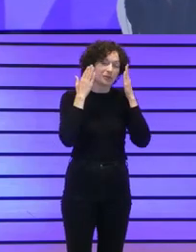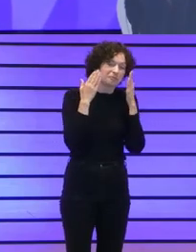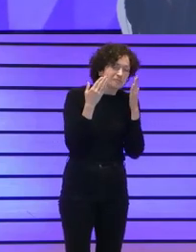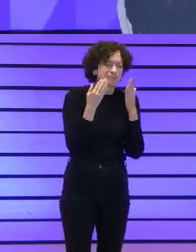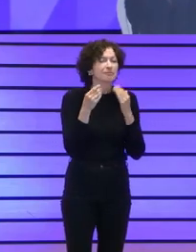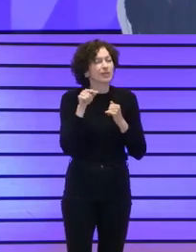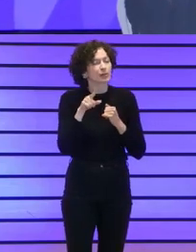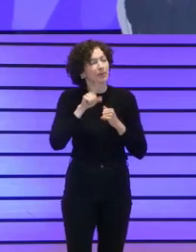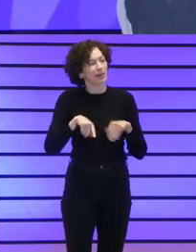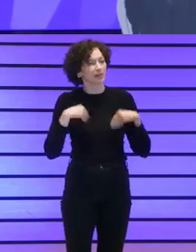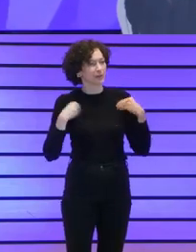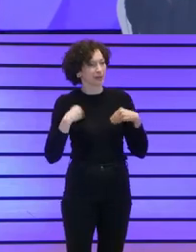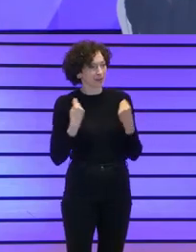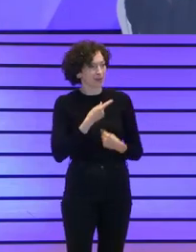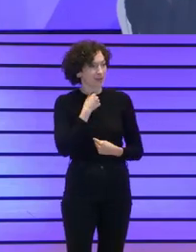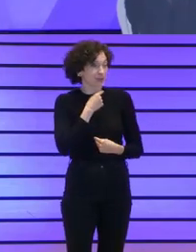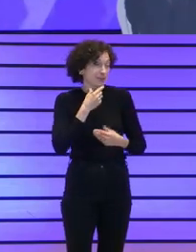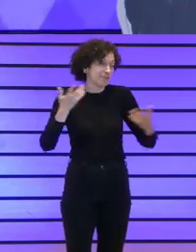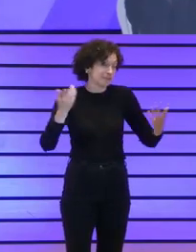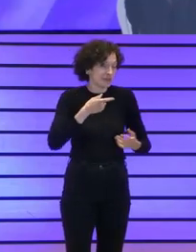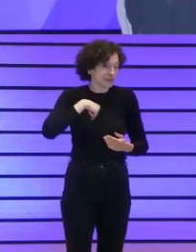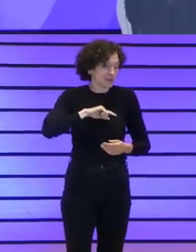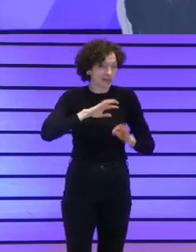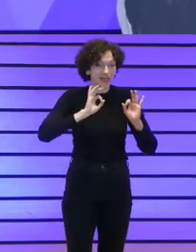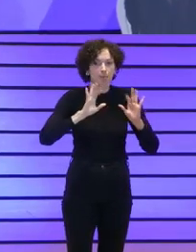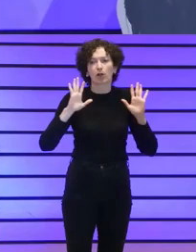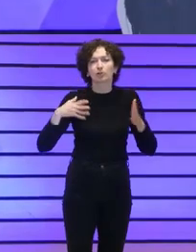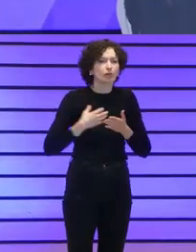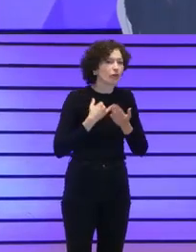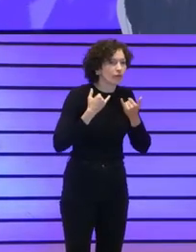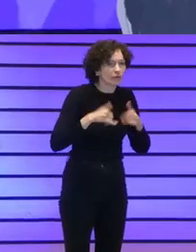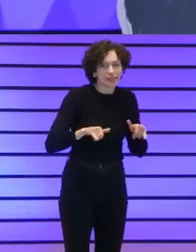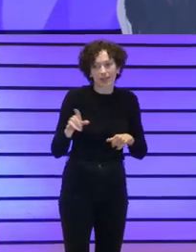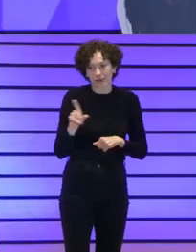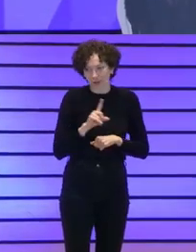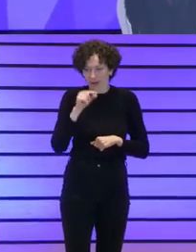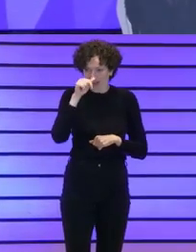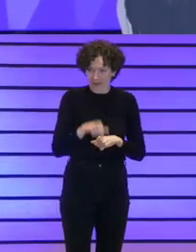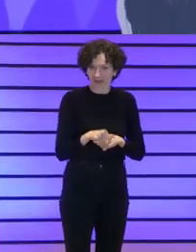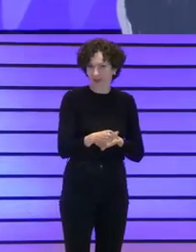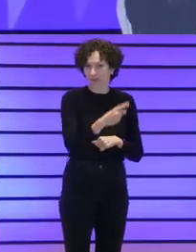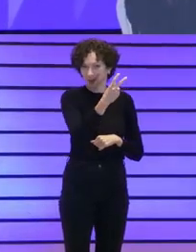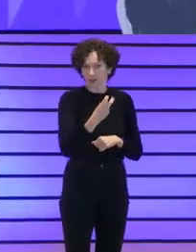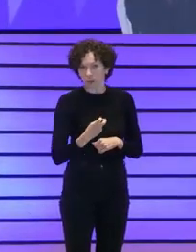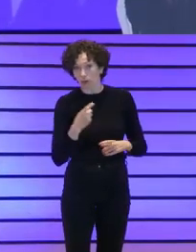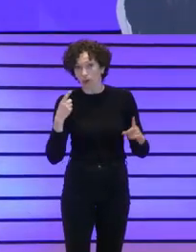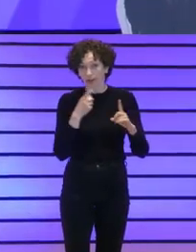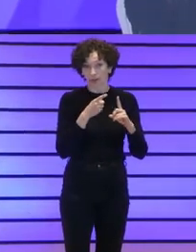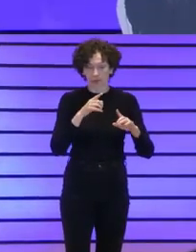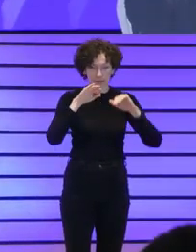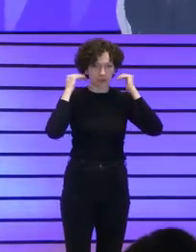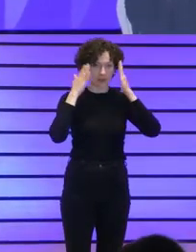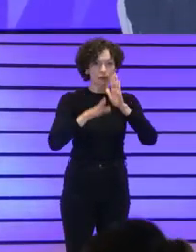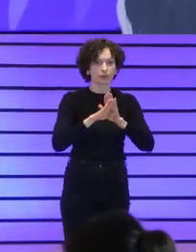Somos disfrutones y disfrutonas de la vida y ahí estamos, pero no todo es fiesta. Carolina, aquí hemos venido a seguir este congreso.